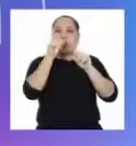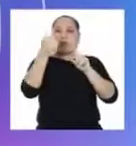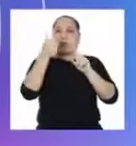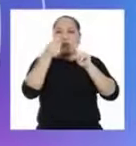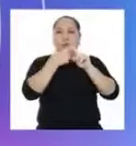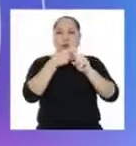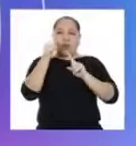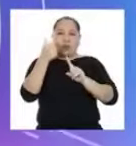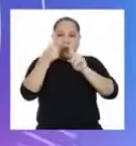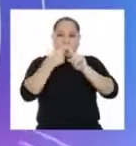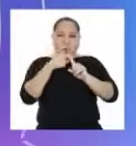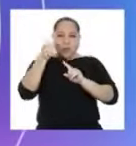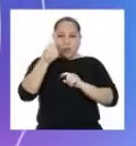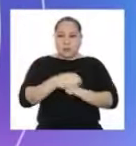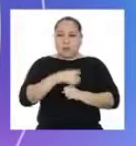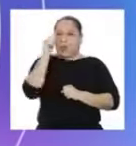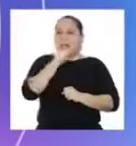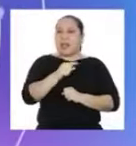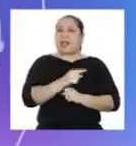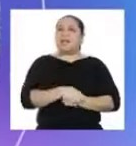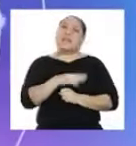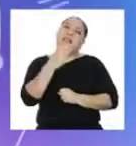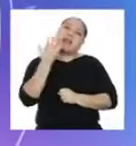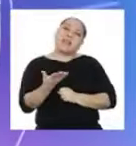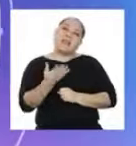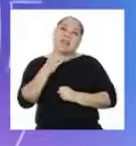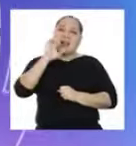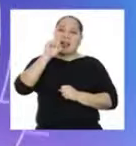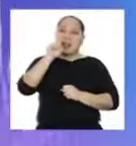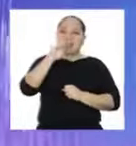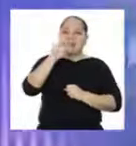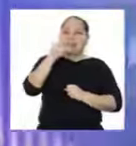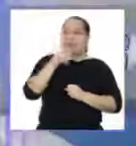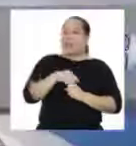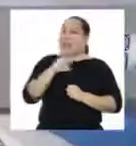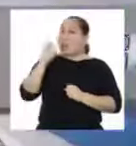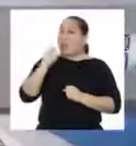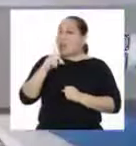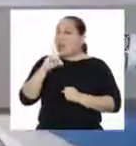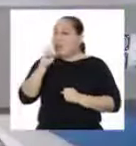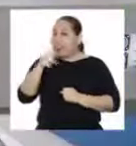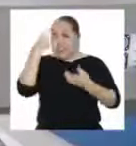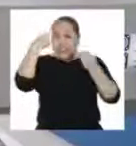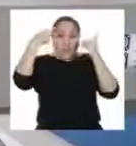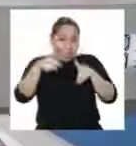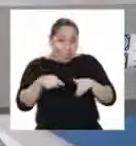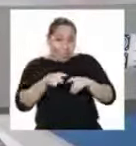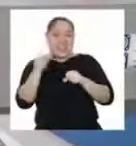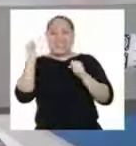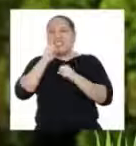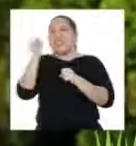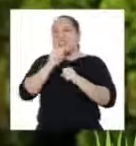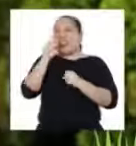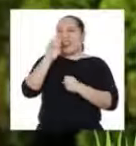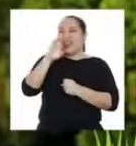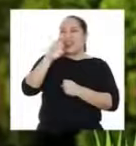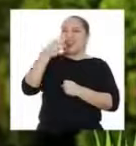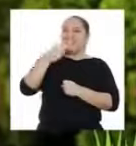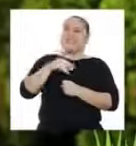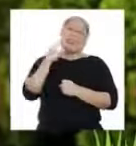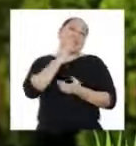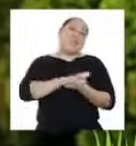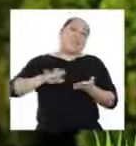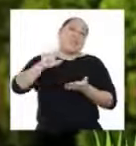múltiplos de 10, por lo que sugiero que esa sea la escala. ¡Olina! ¿Estás de acuerdo? ¡Sí,